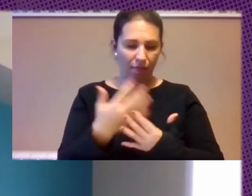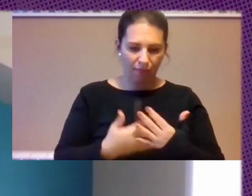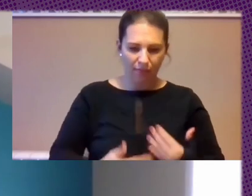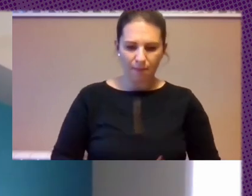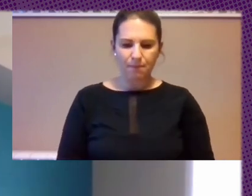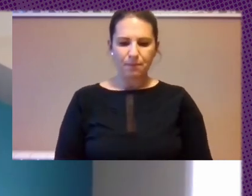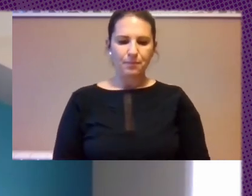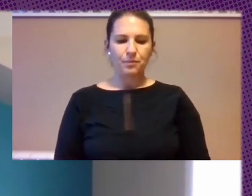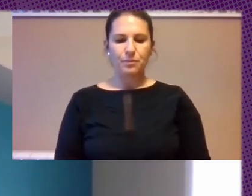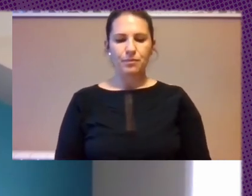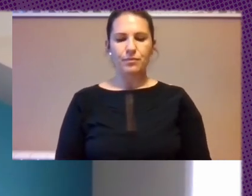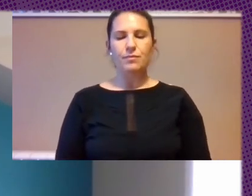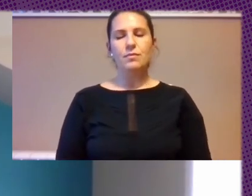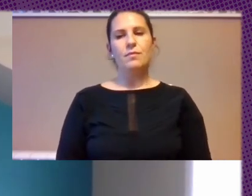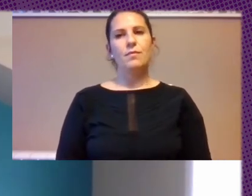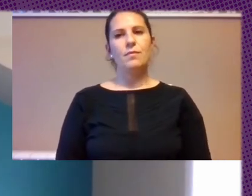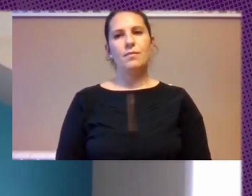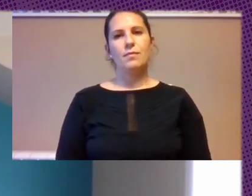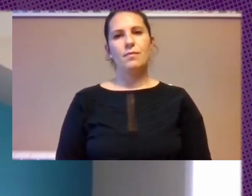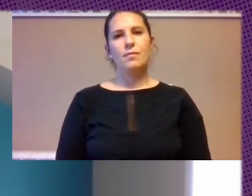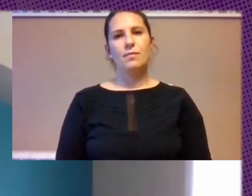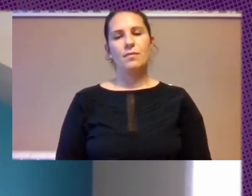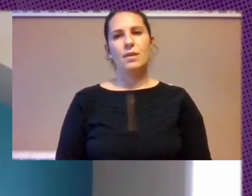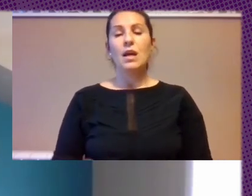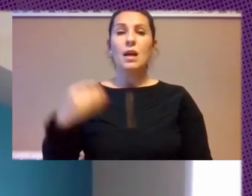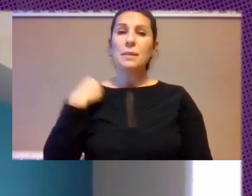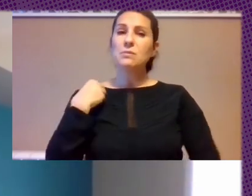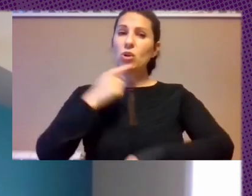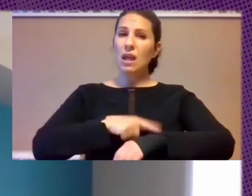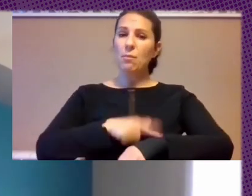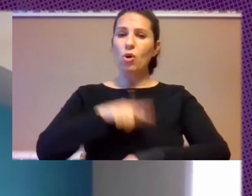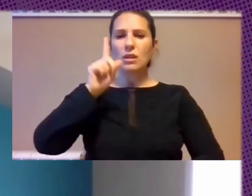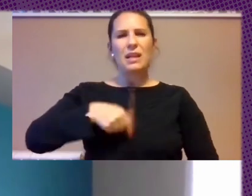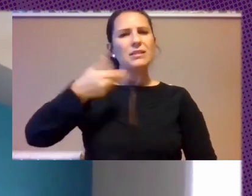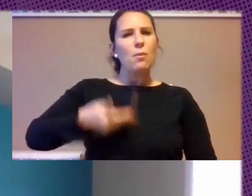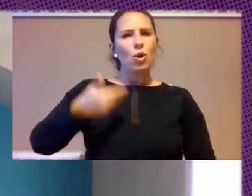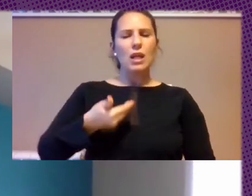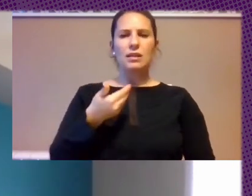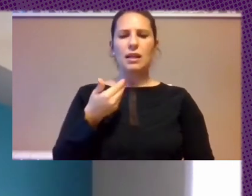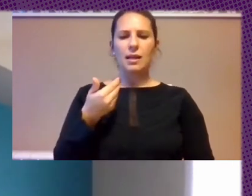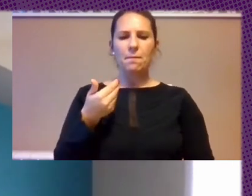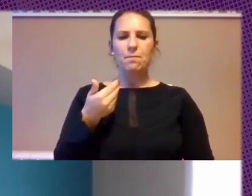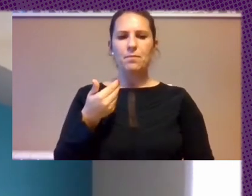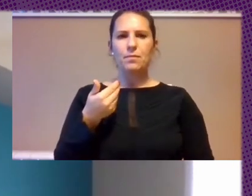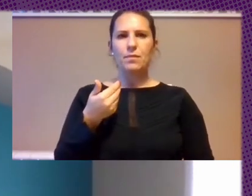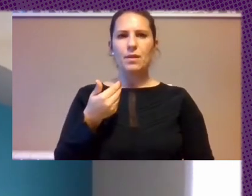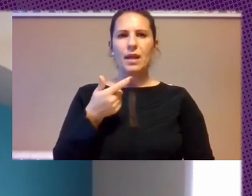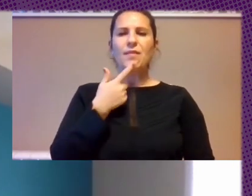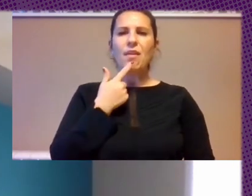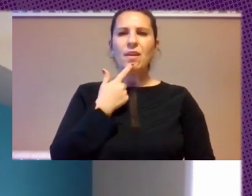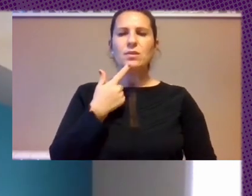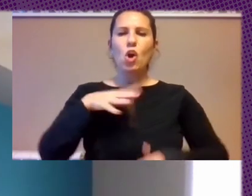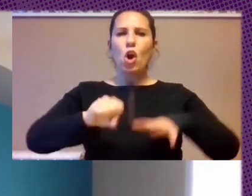Al Mismo Tiempo Creo Que Es Importante No Decir Que Todos Somos Sujetos Del Colonialismo De Datos Colonialismo Digital